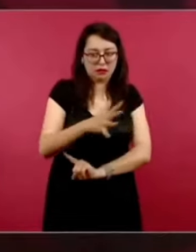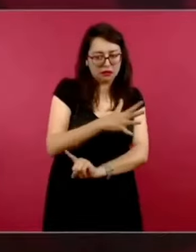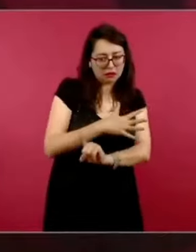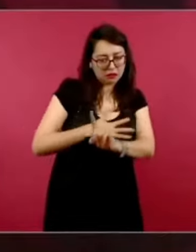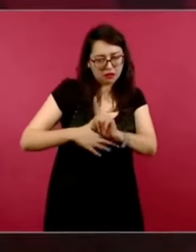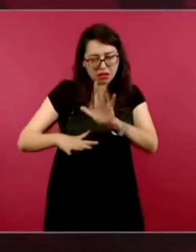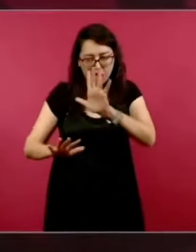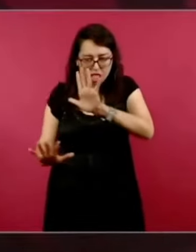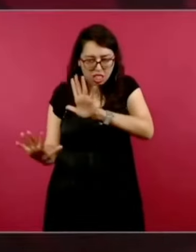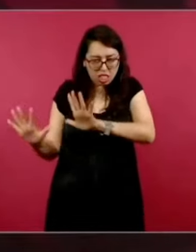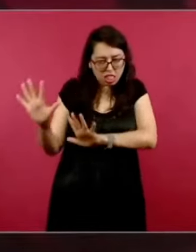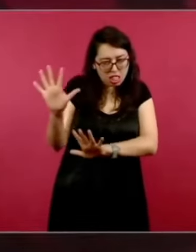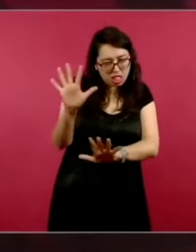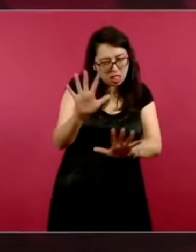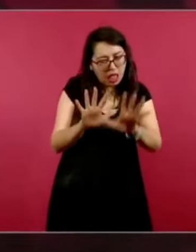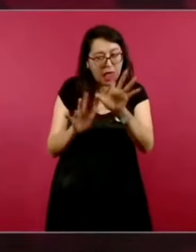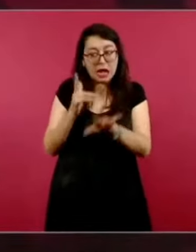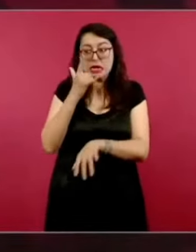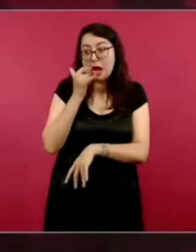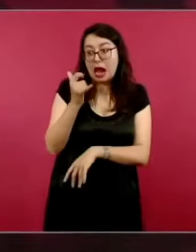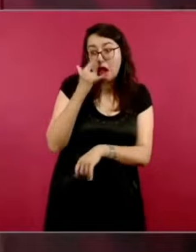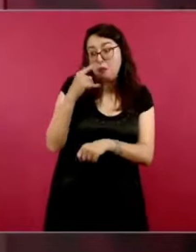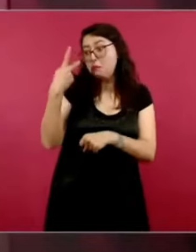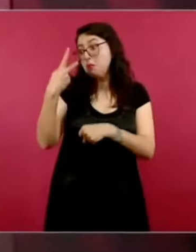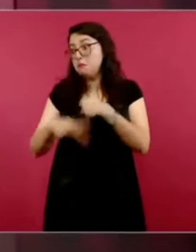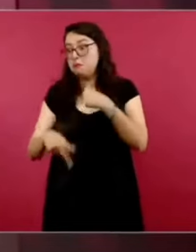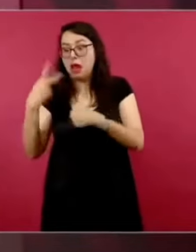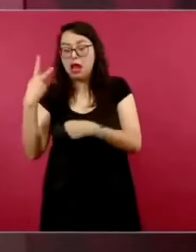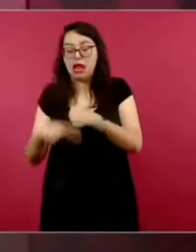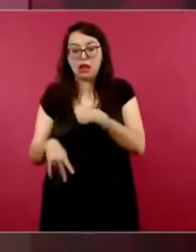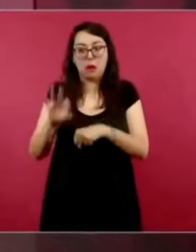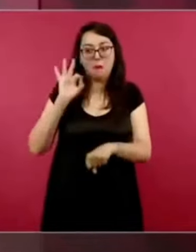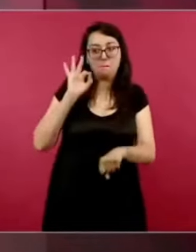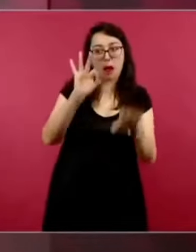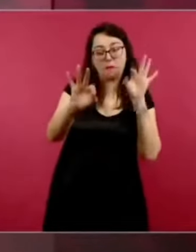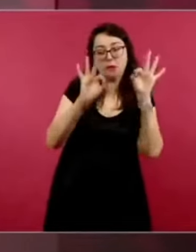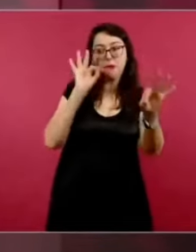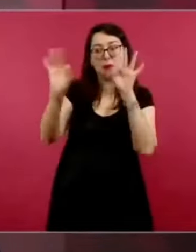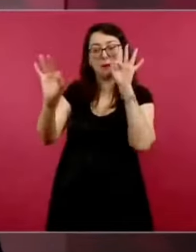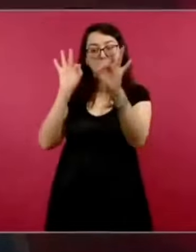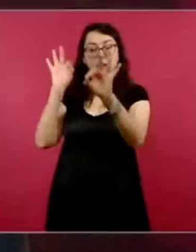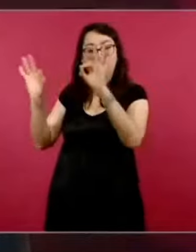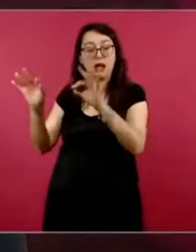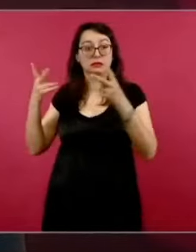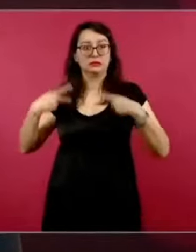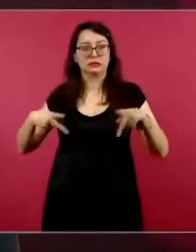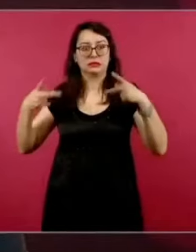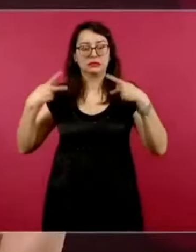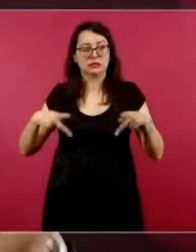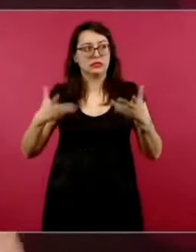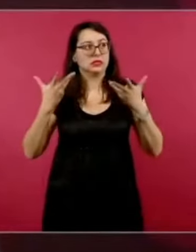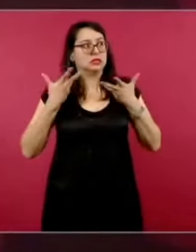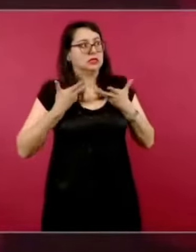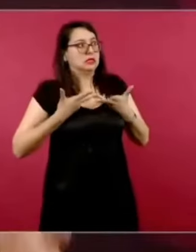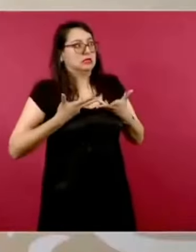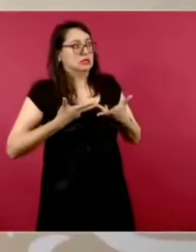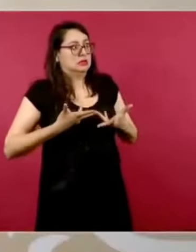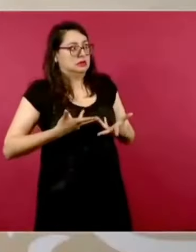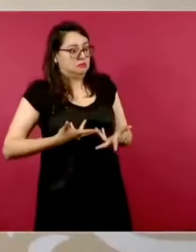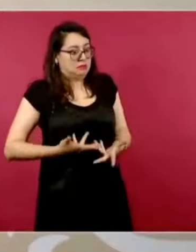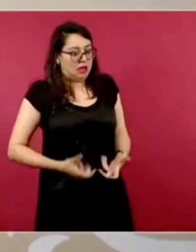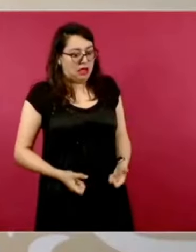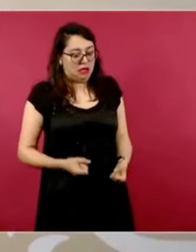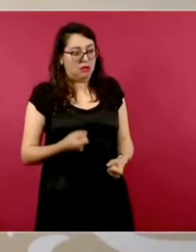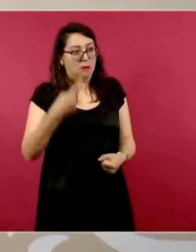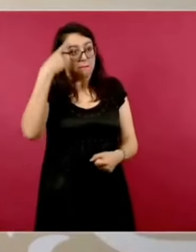metiendo miedo, porque eso es mucho de